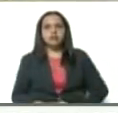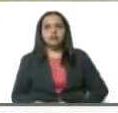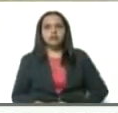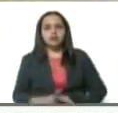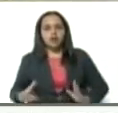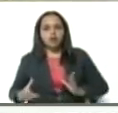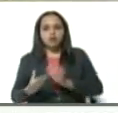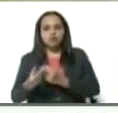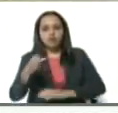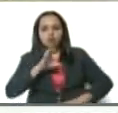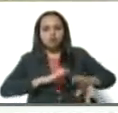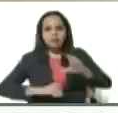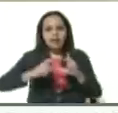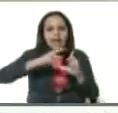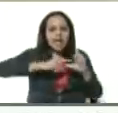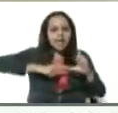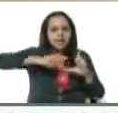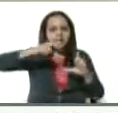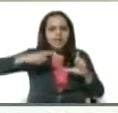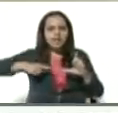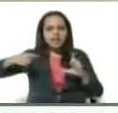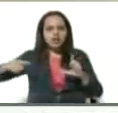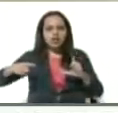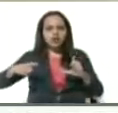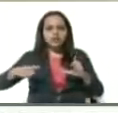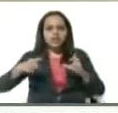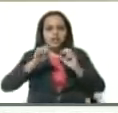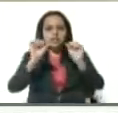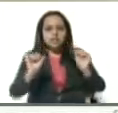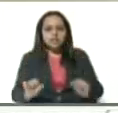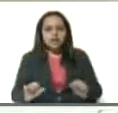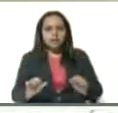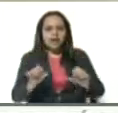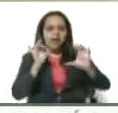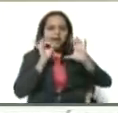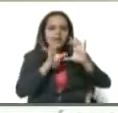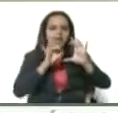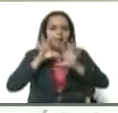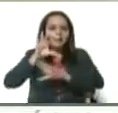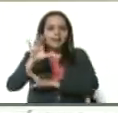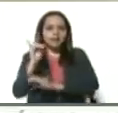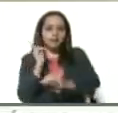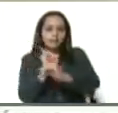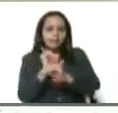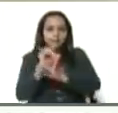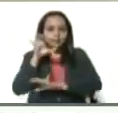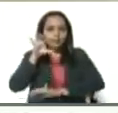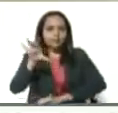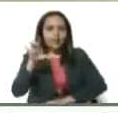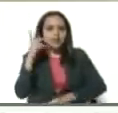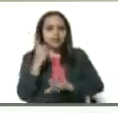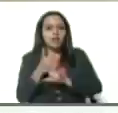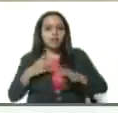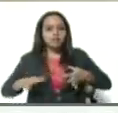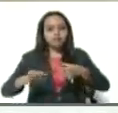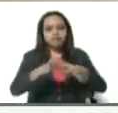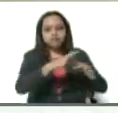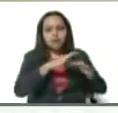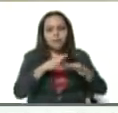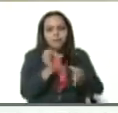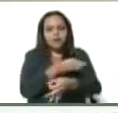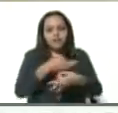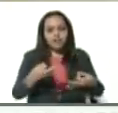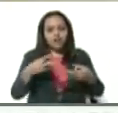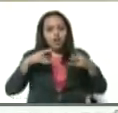conocimiento estadístico, el sistema patria, del carnet de la patria, y bueno, combinarlo perfectamente para esta nueva